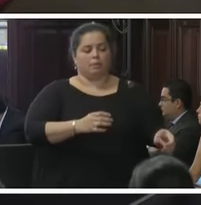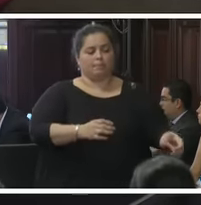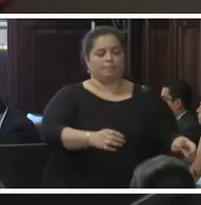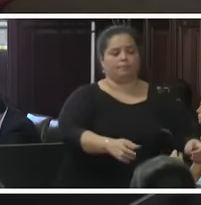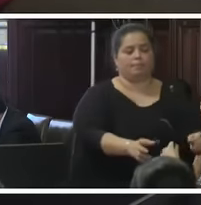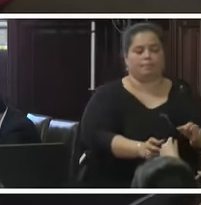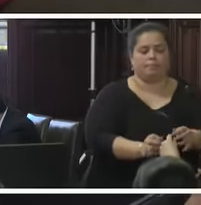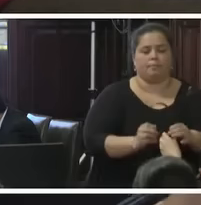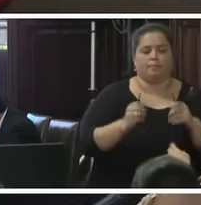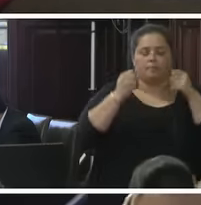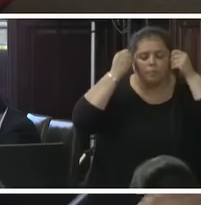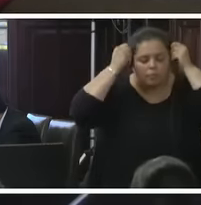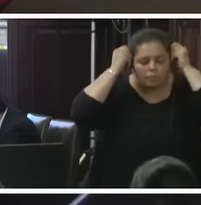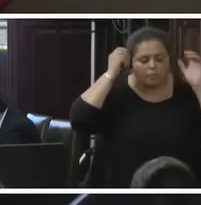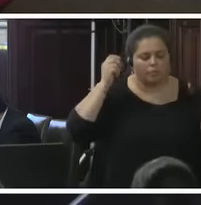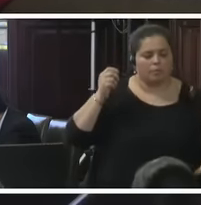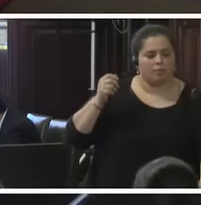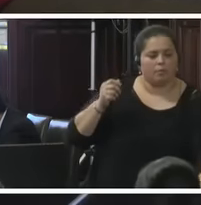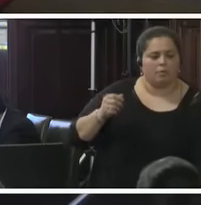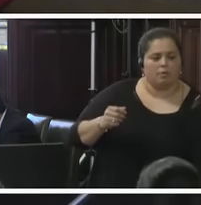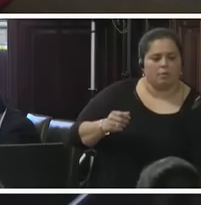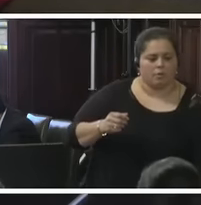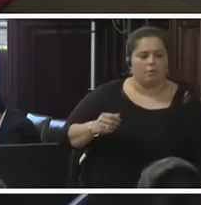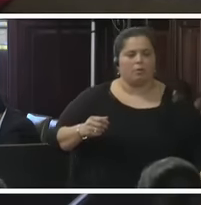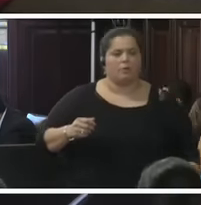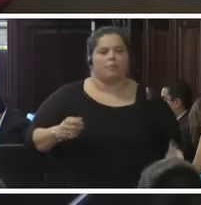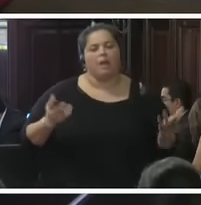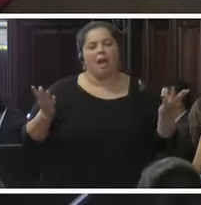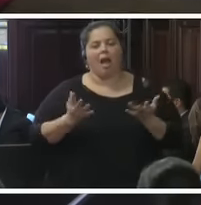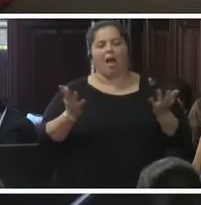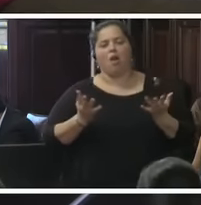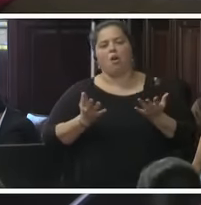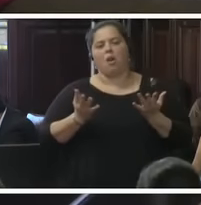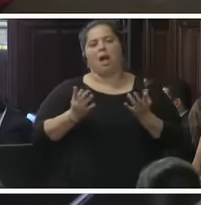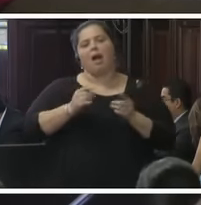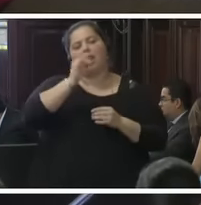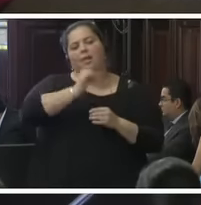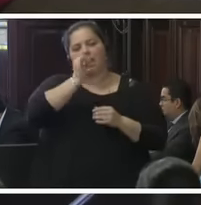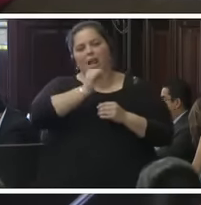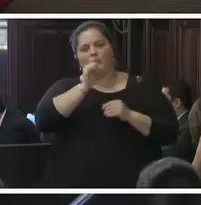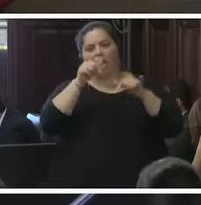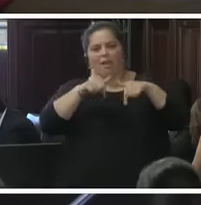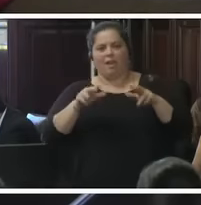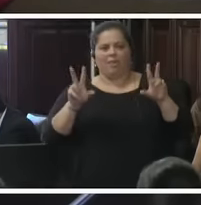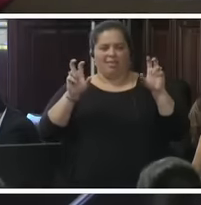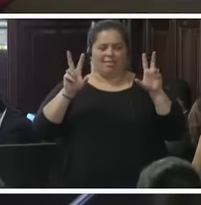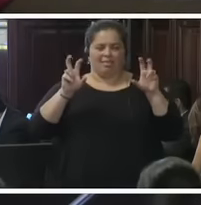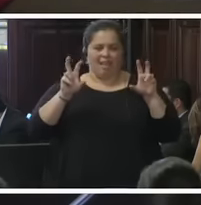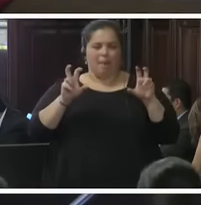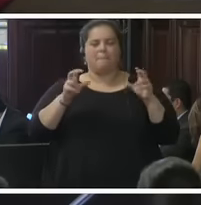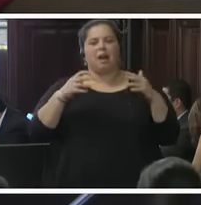Invito ahora al relator de este tema tan, tan